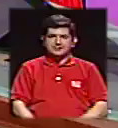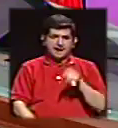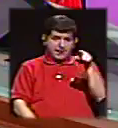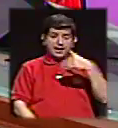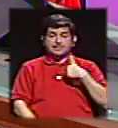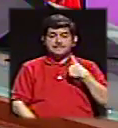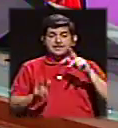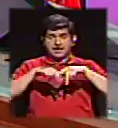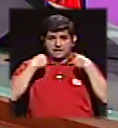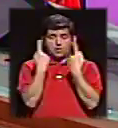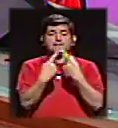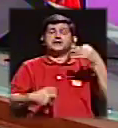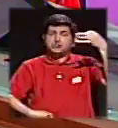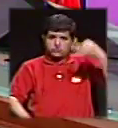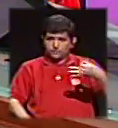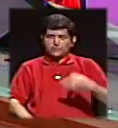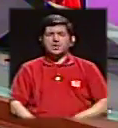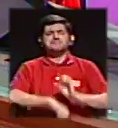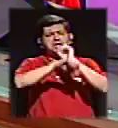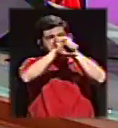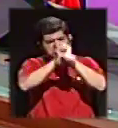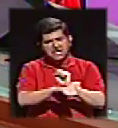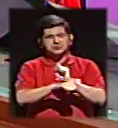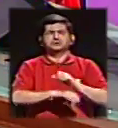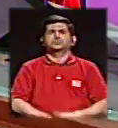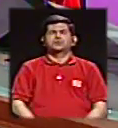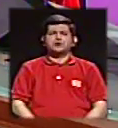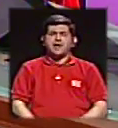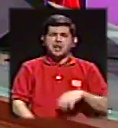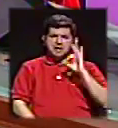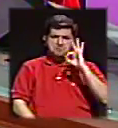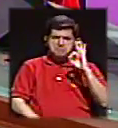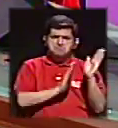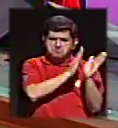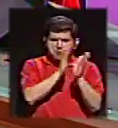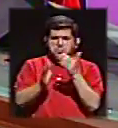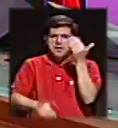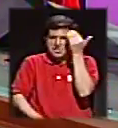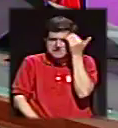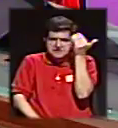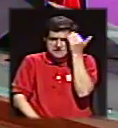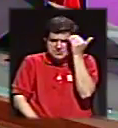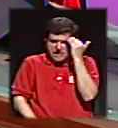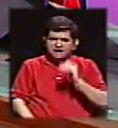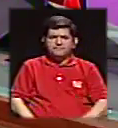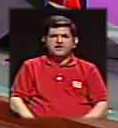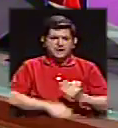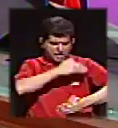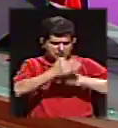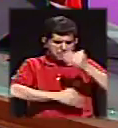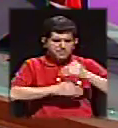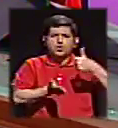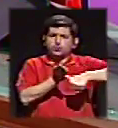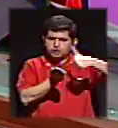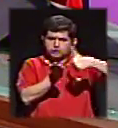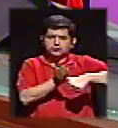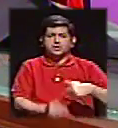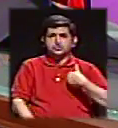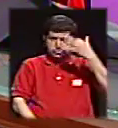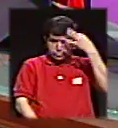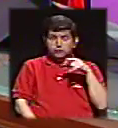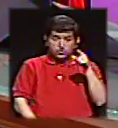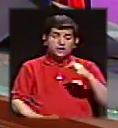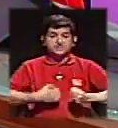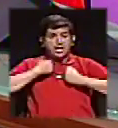un partido consolidado, un partido tradicional, un partido muy bien organizado, que sabe mover elecciones. Me